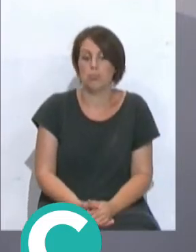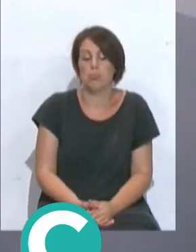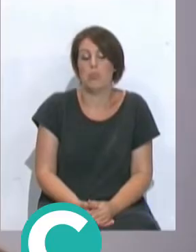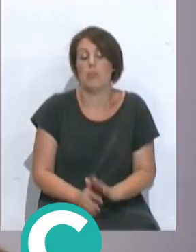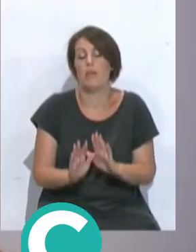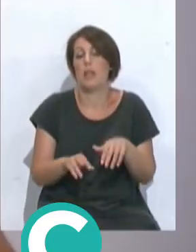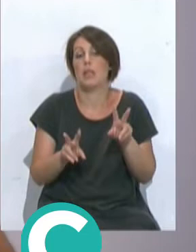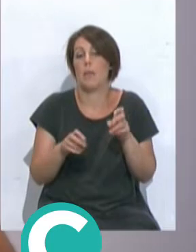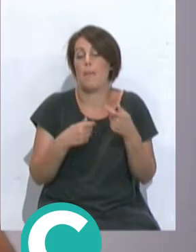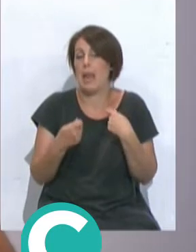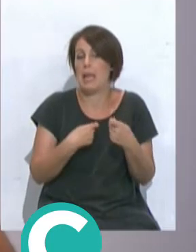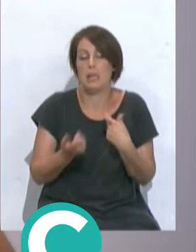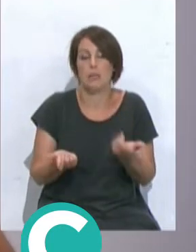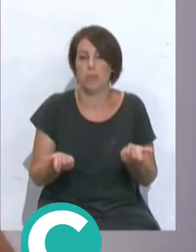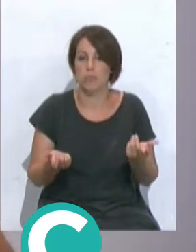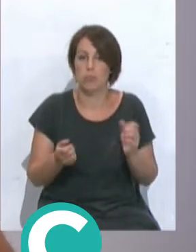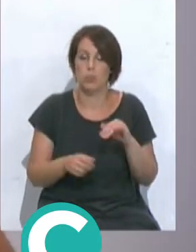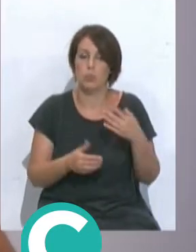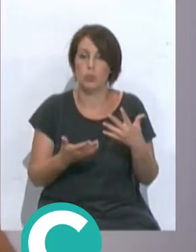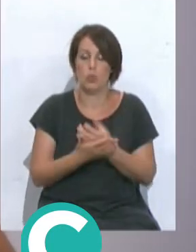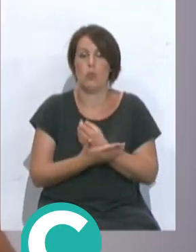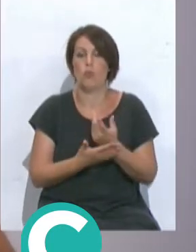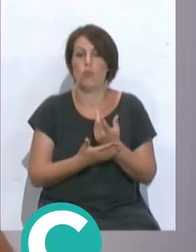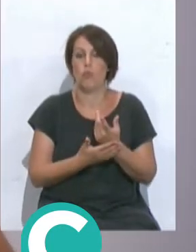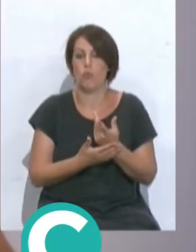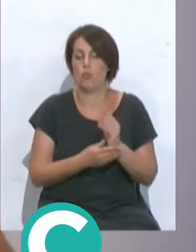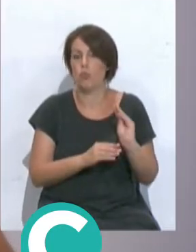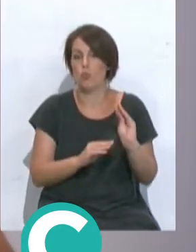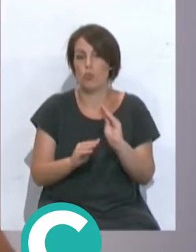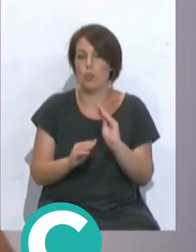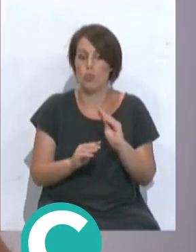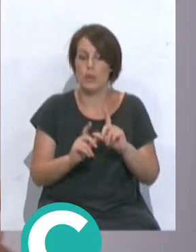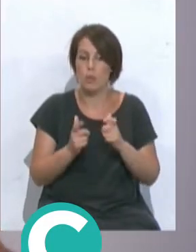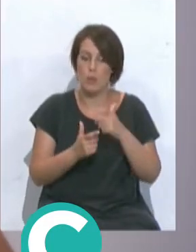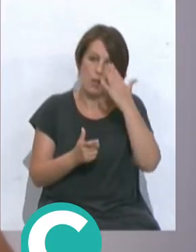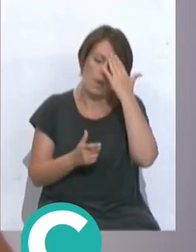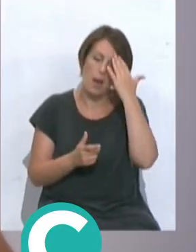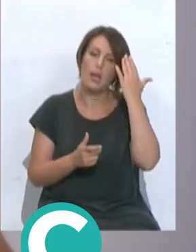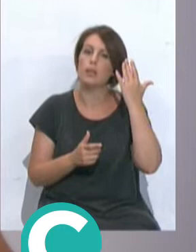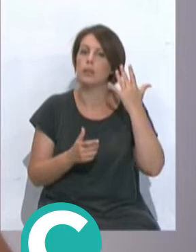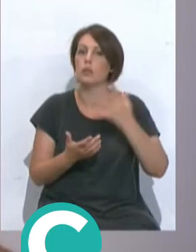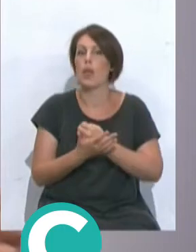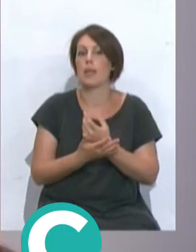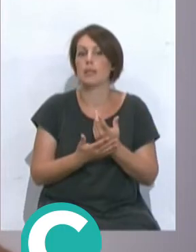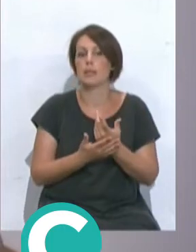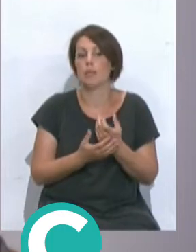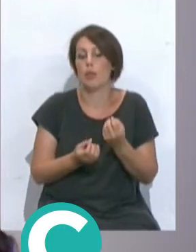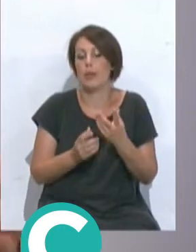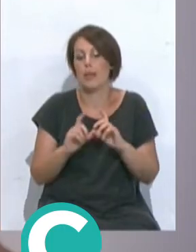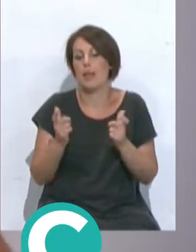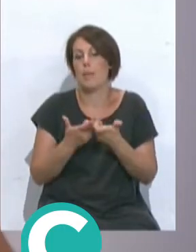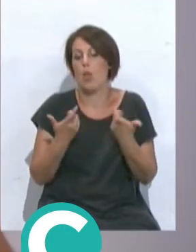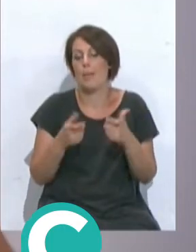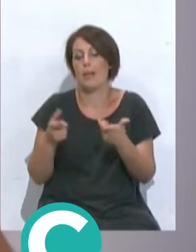son cuestiones de marketing, en todos los clubes están, tanto su primer equipo como todos los equipos,